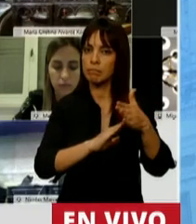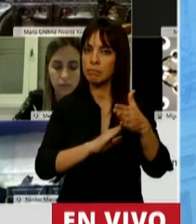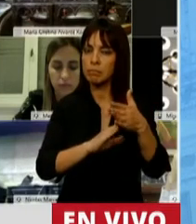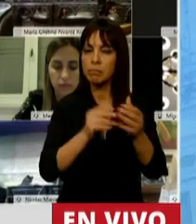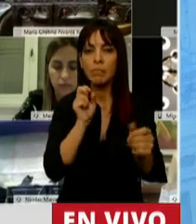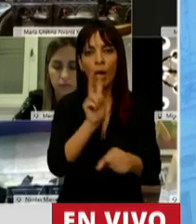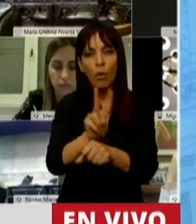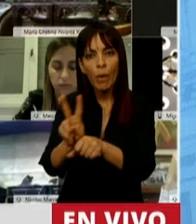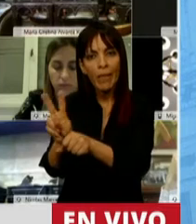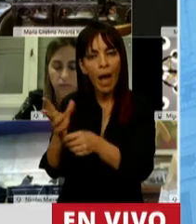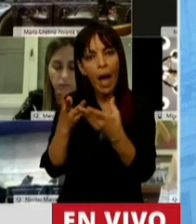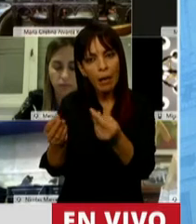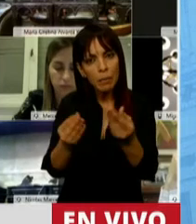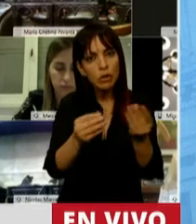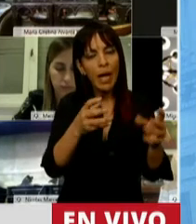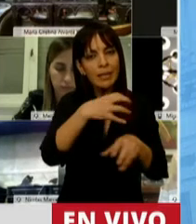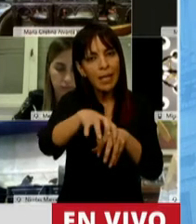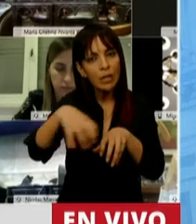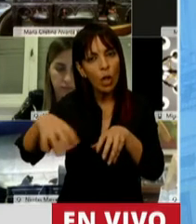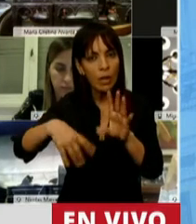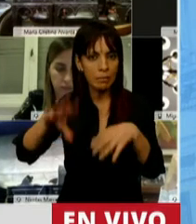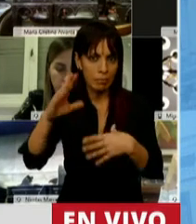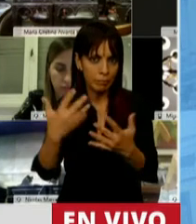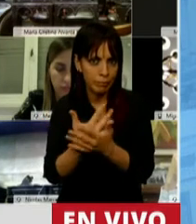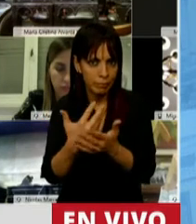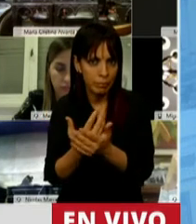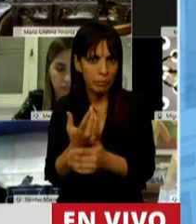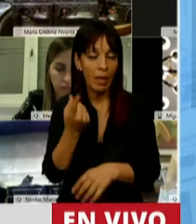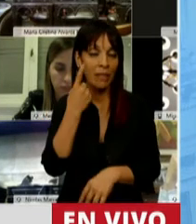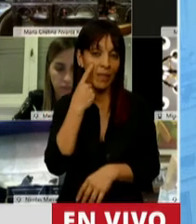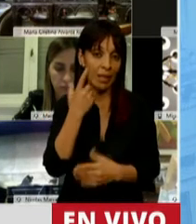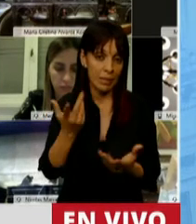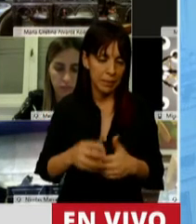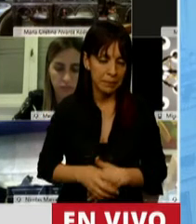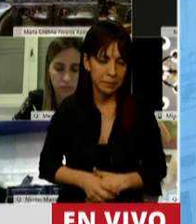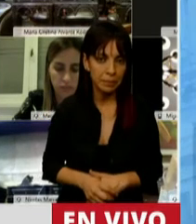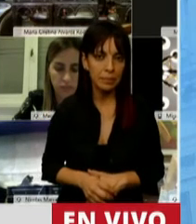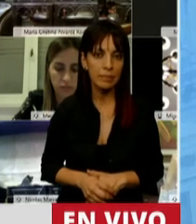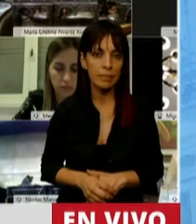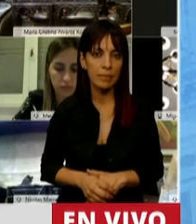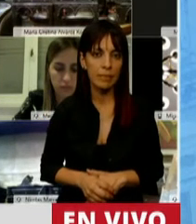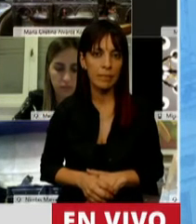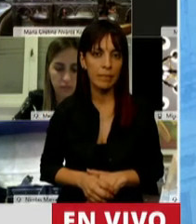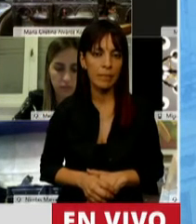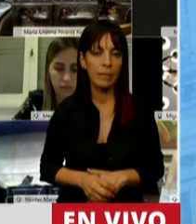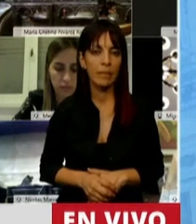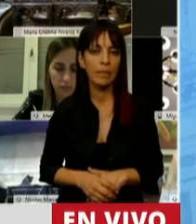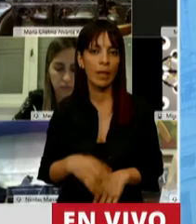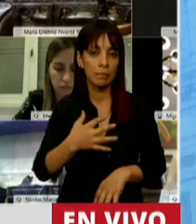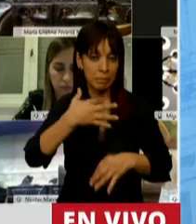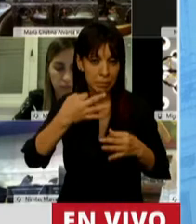a los sectores más vulnerados. Fíjense en ustedes, señor Presidente, que en